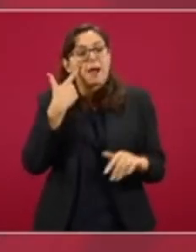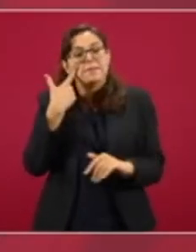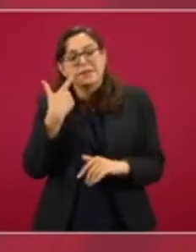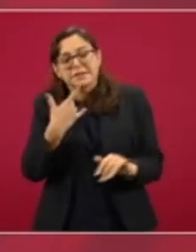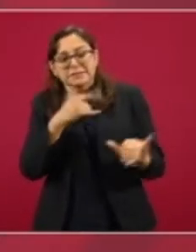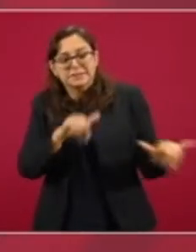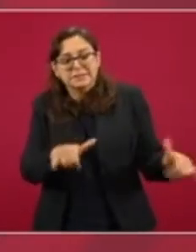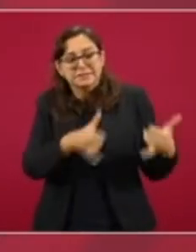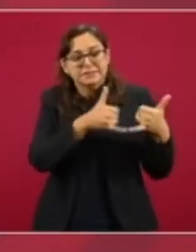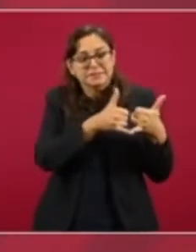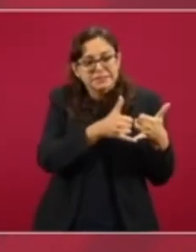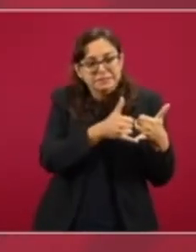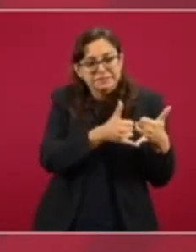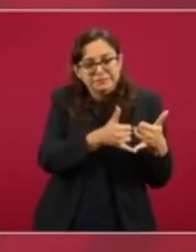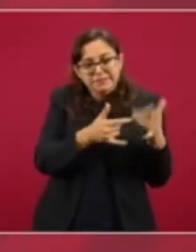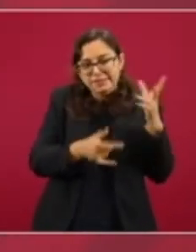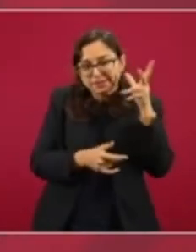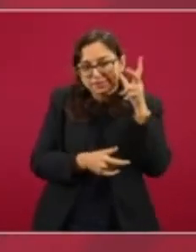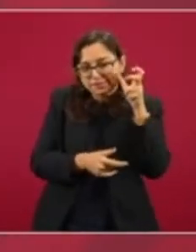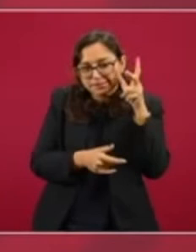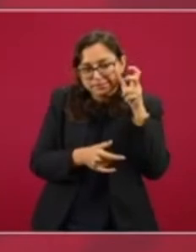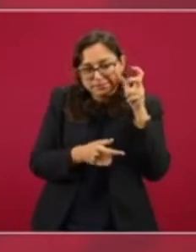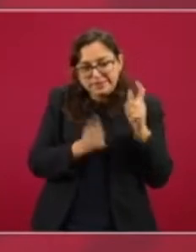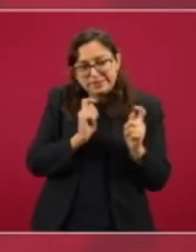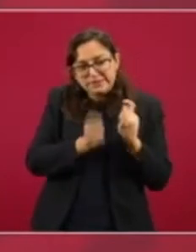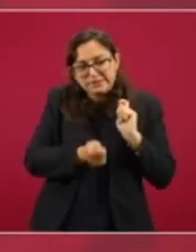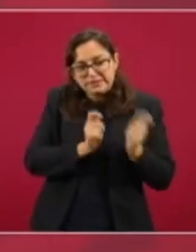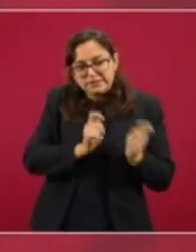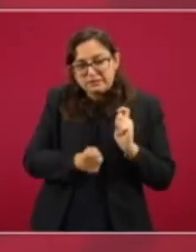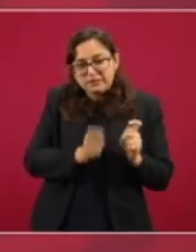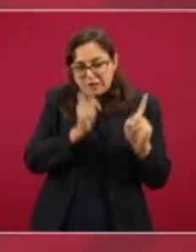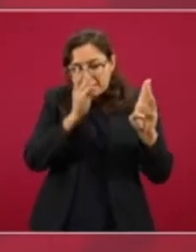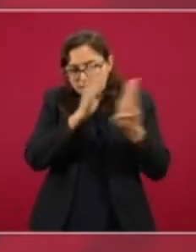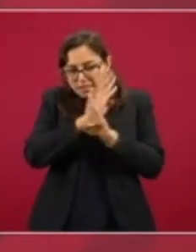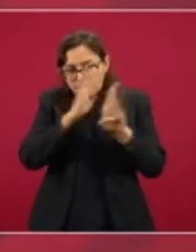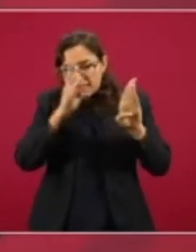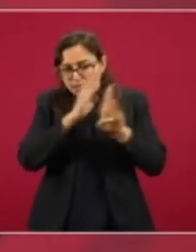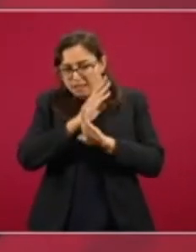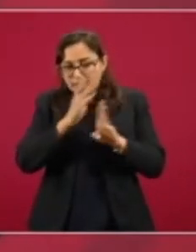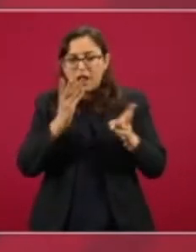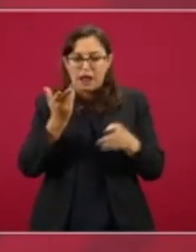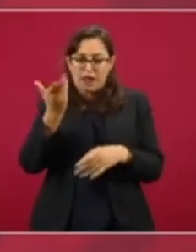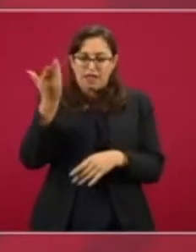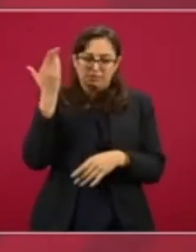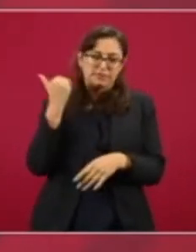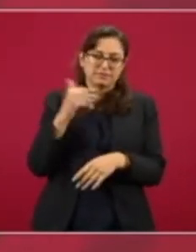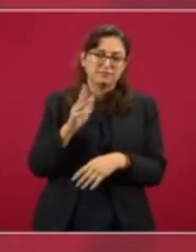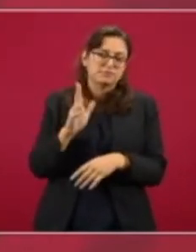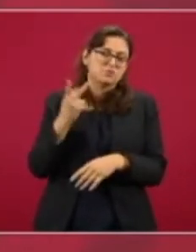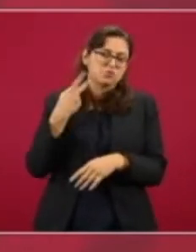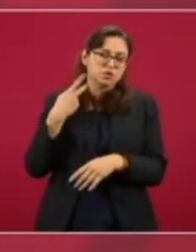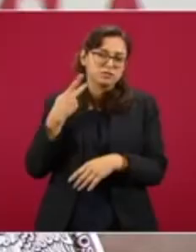contrarios al gobierno. Ya no hay ese espionaje político